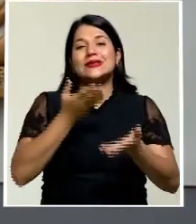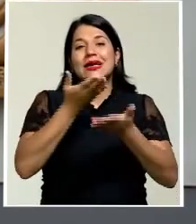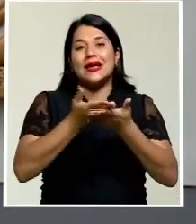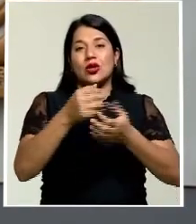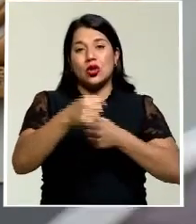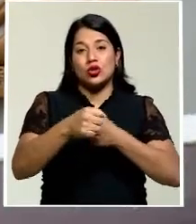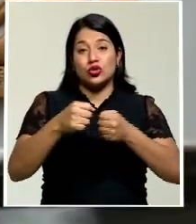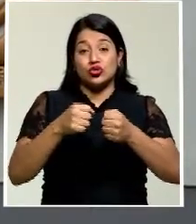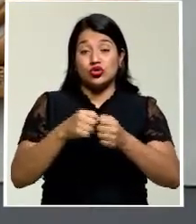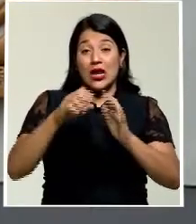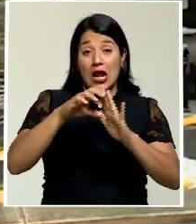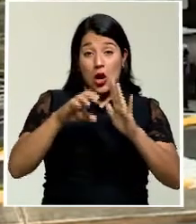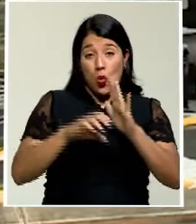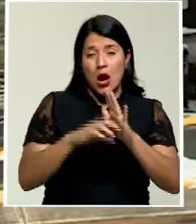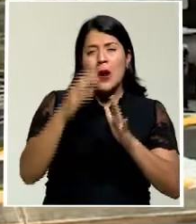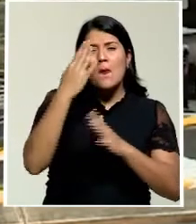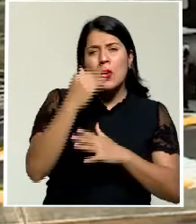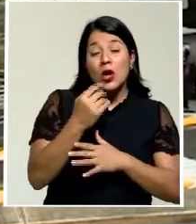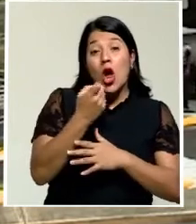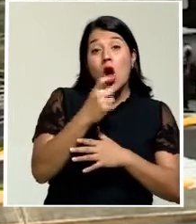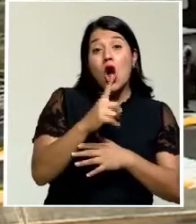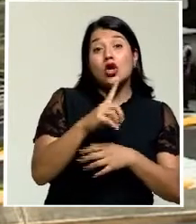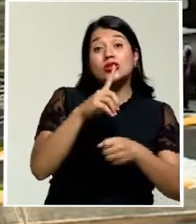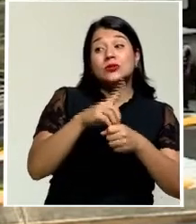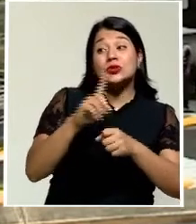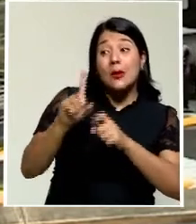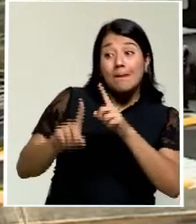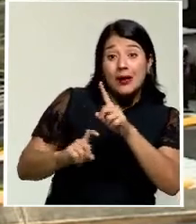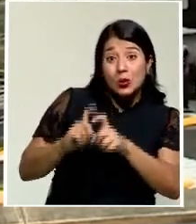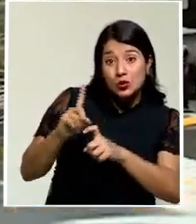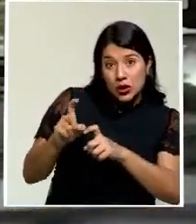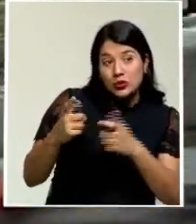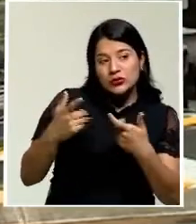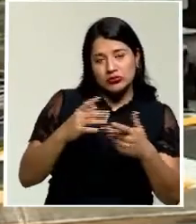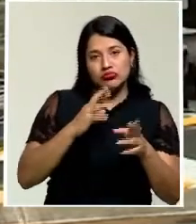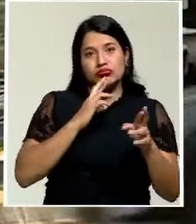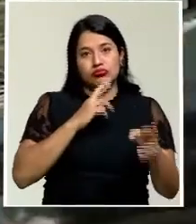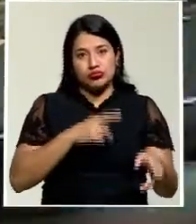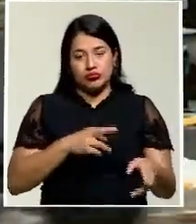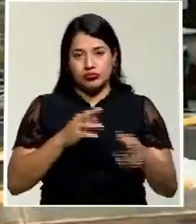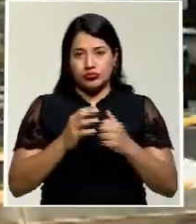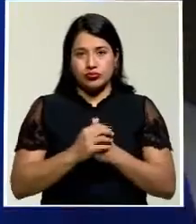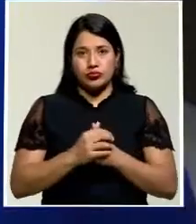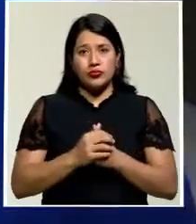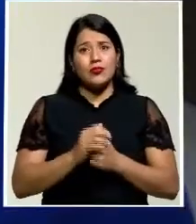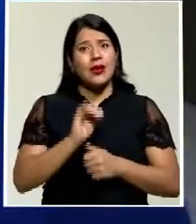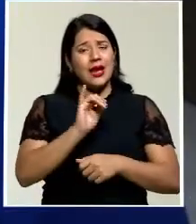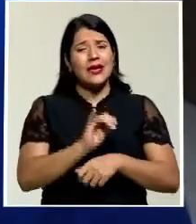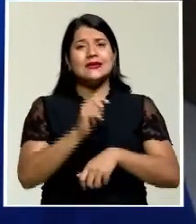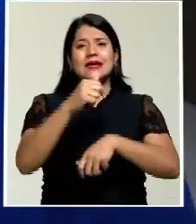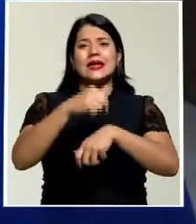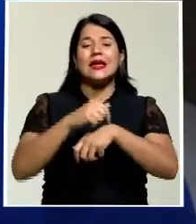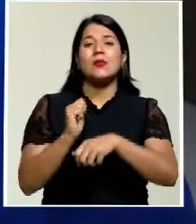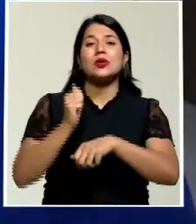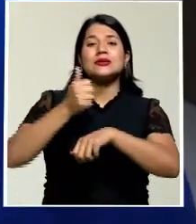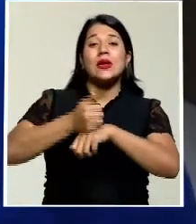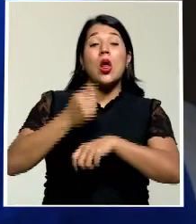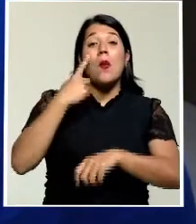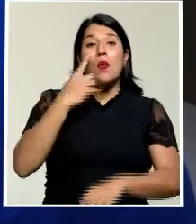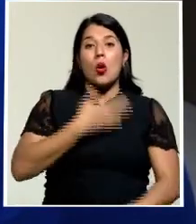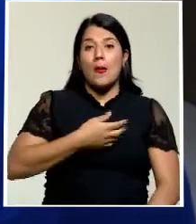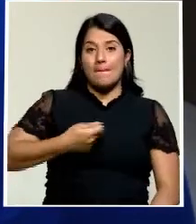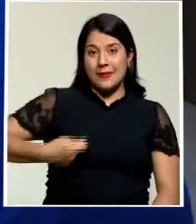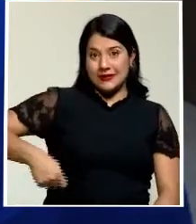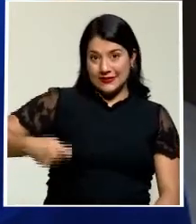realizaron 11 legisladores sobre la constitucionalidad del documento. Ese plazo razonable fue definido por parte de la presidencia de la